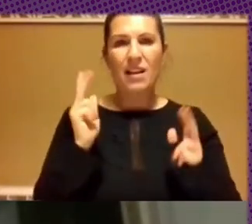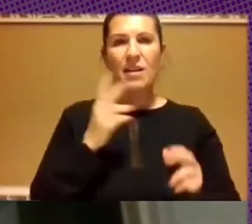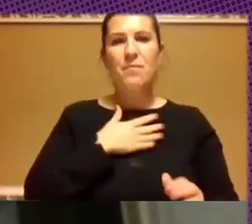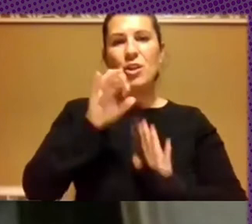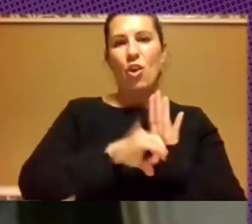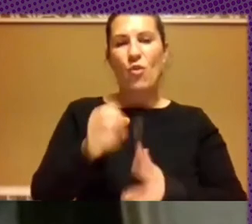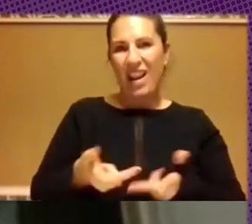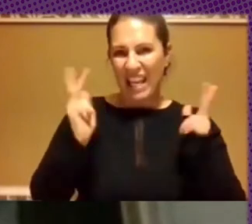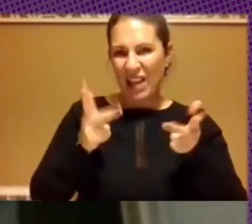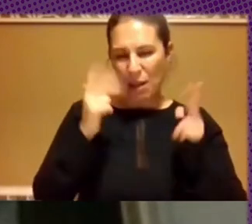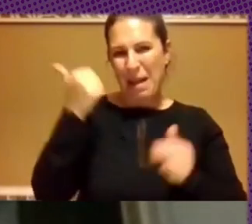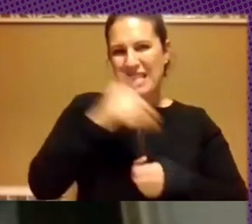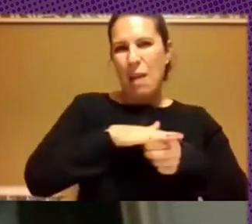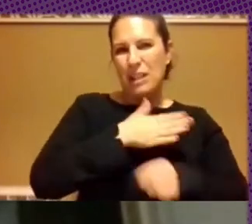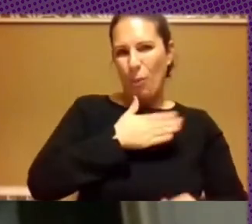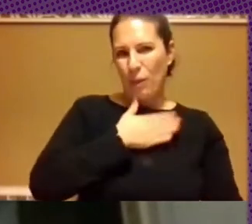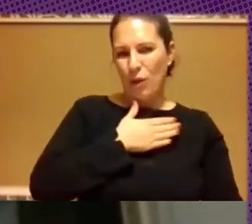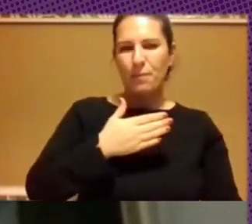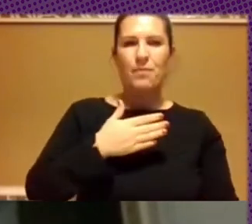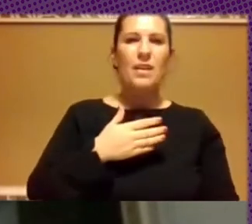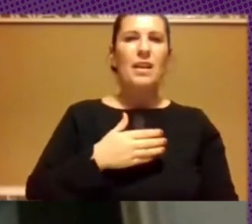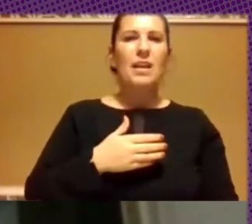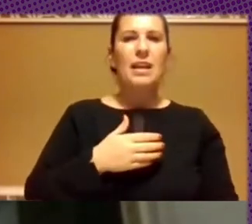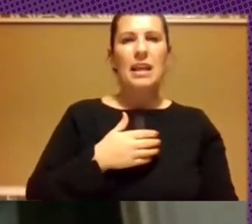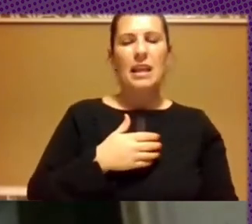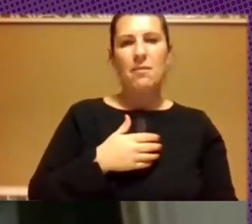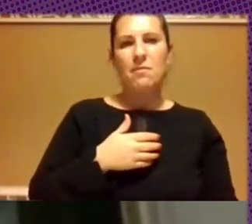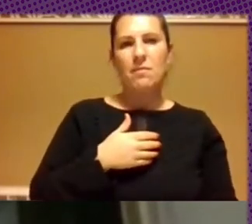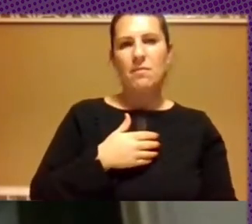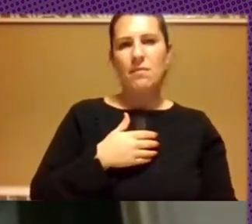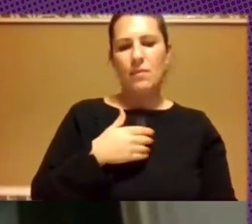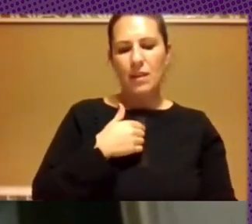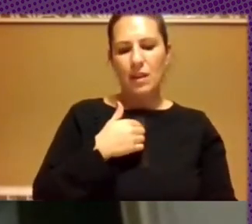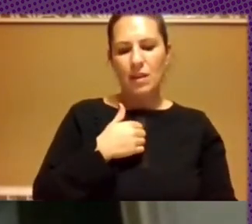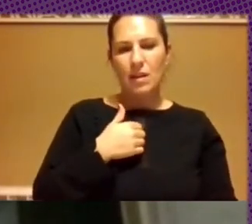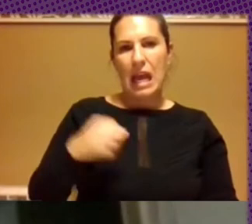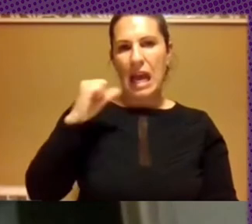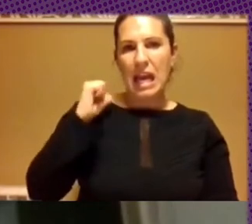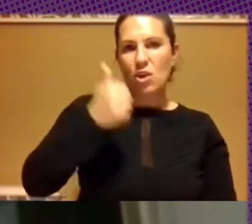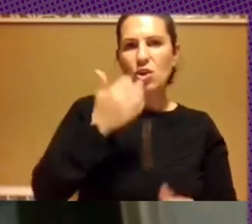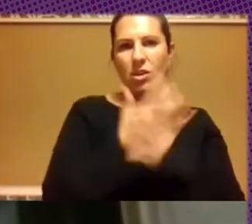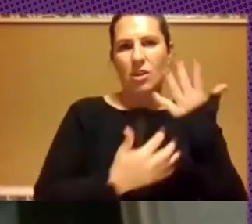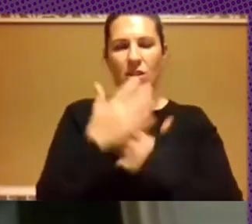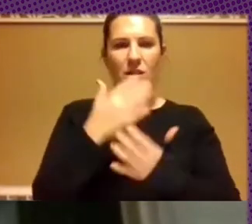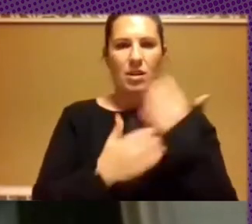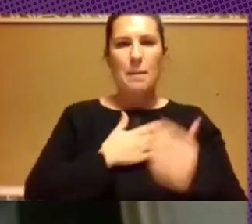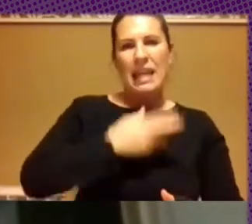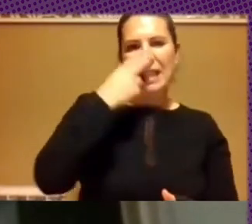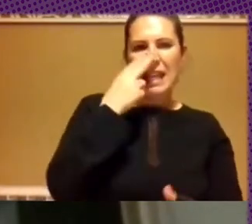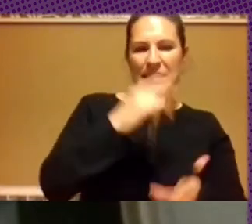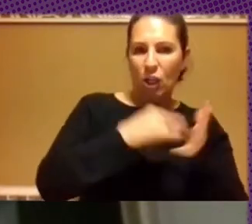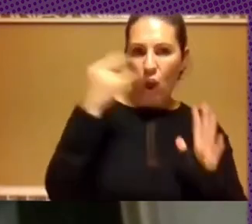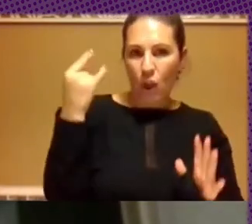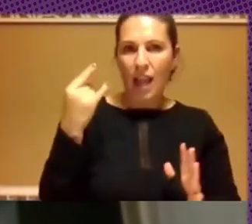software libre y tal, y en los años un poco me, he compaginado un poco mi, un poco mi interés en la tecnología,